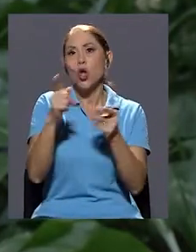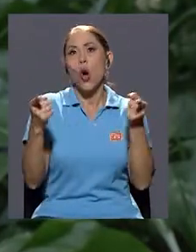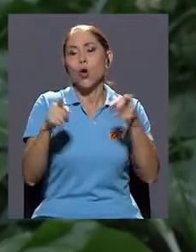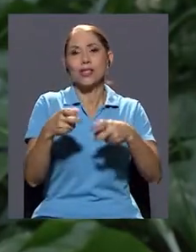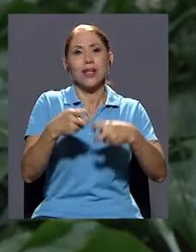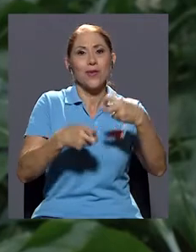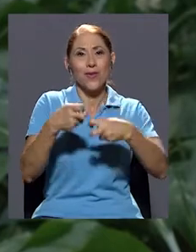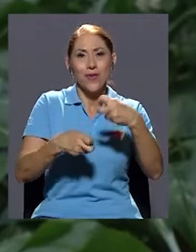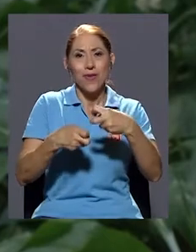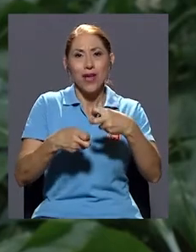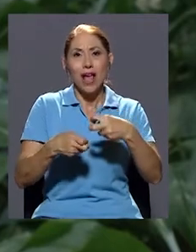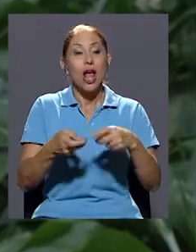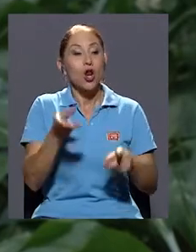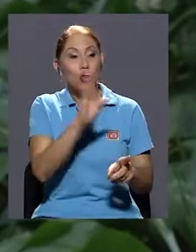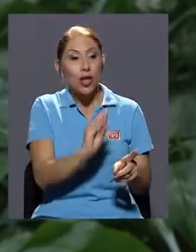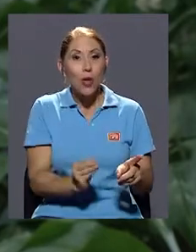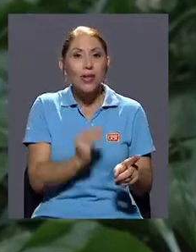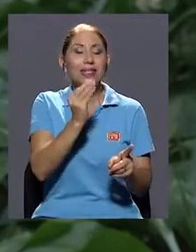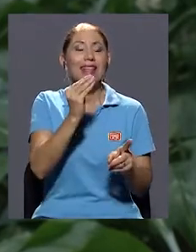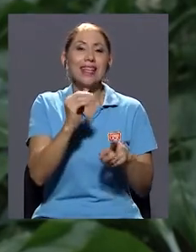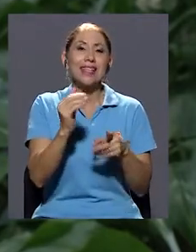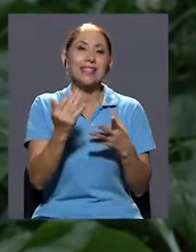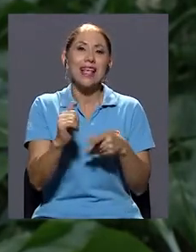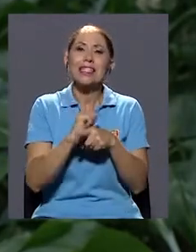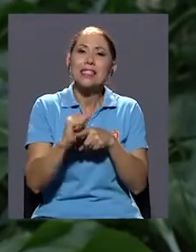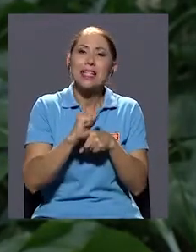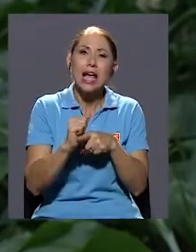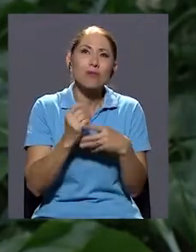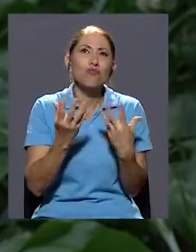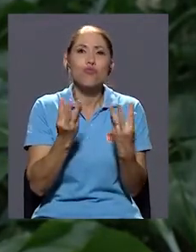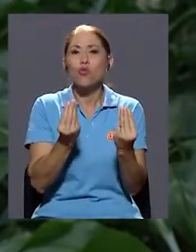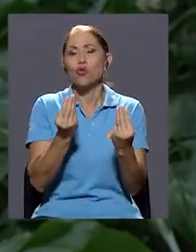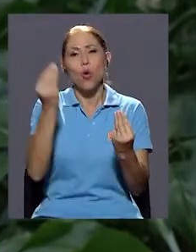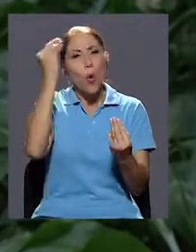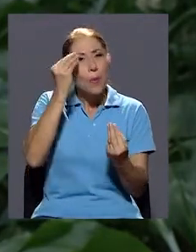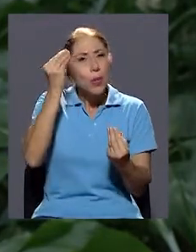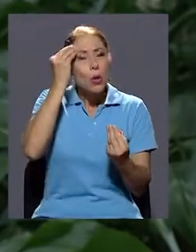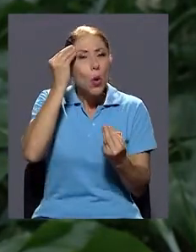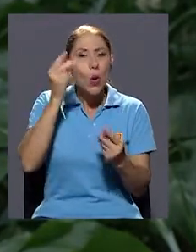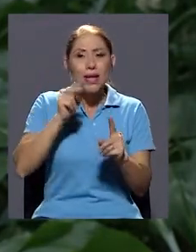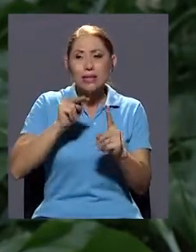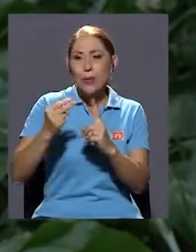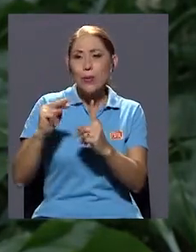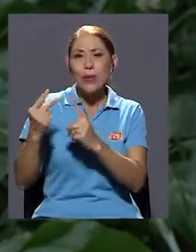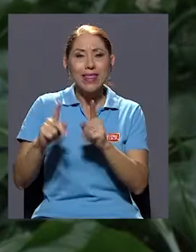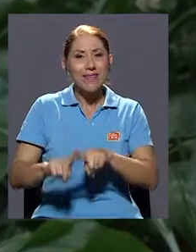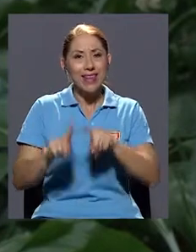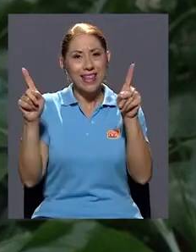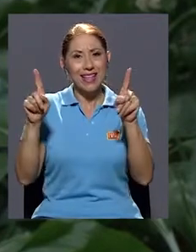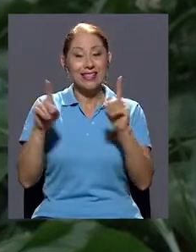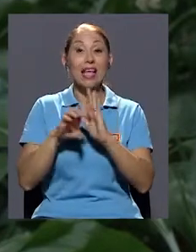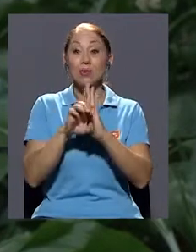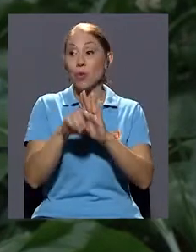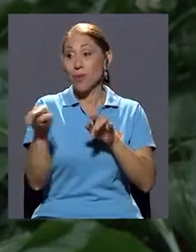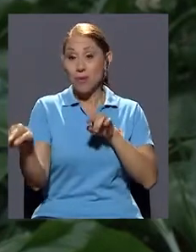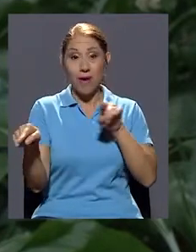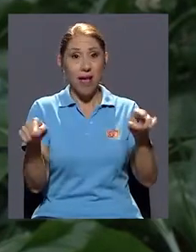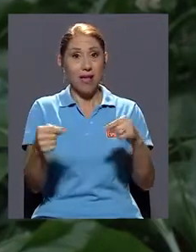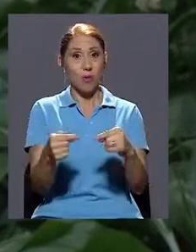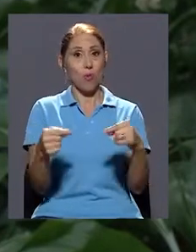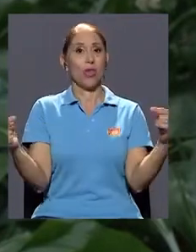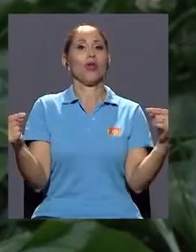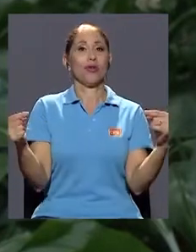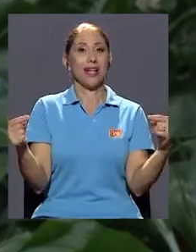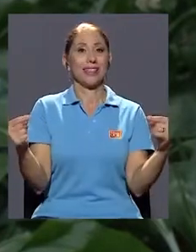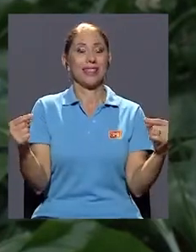los y las adolescentes ensayan mucho puntos de vista, opiniones diferentes, entonces es como tener un medio de contraste y lo